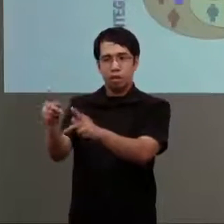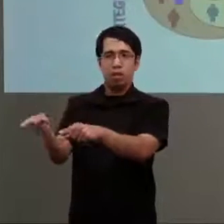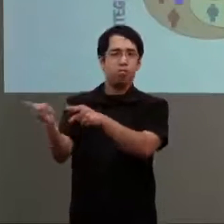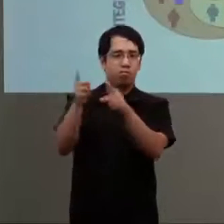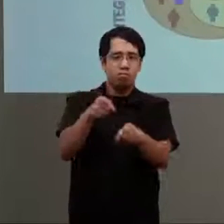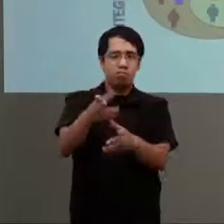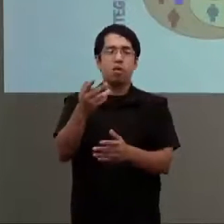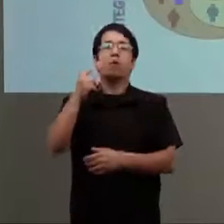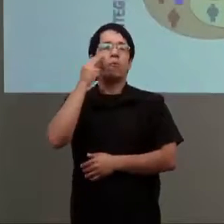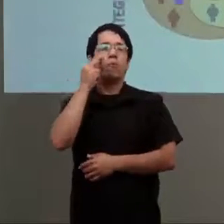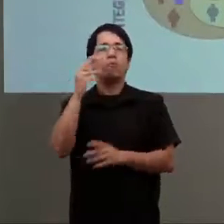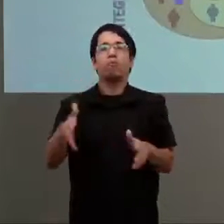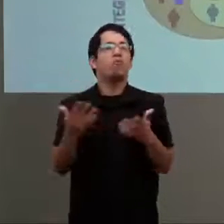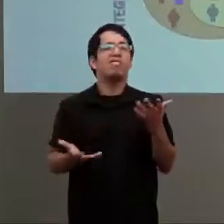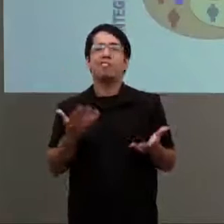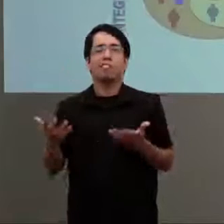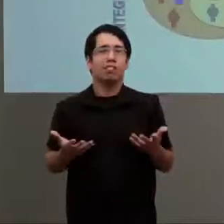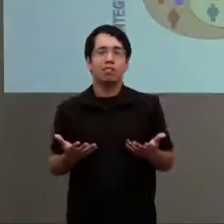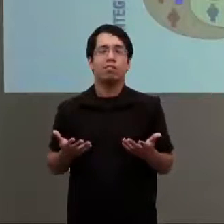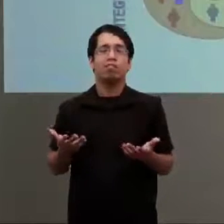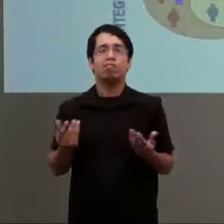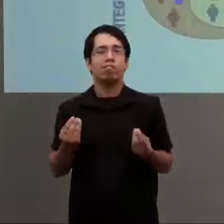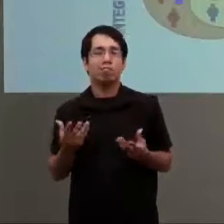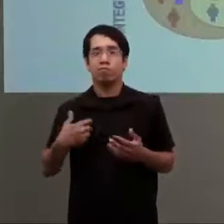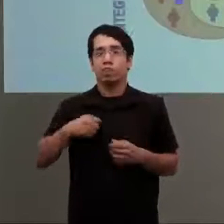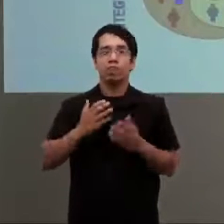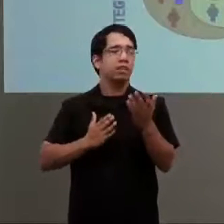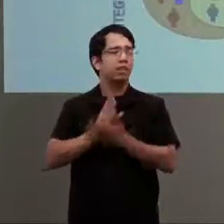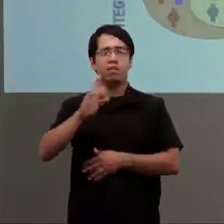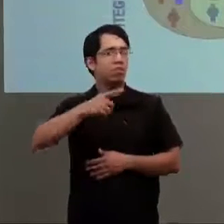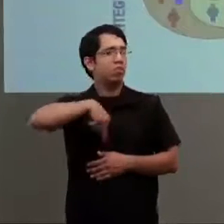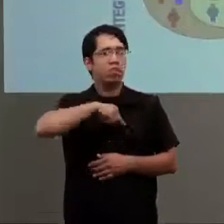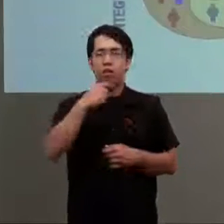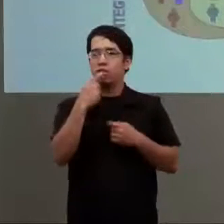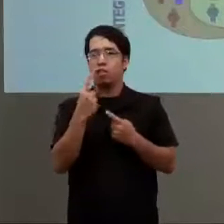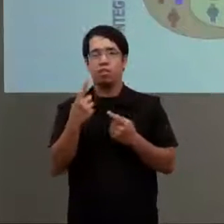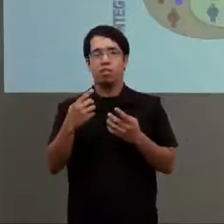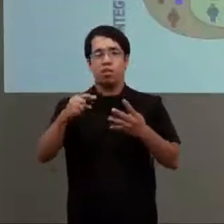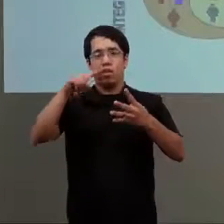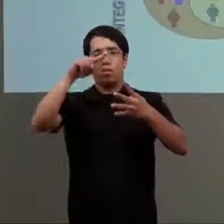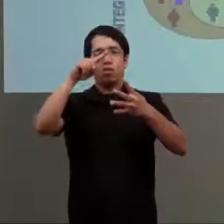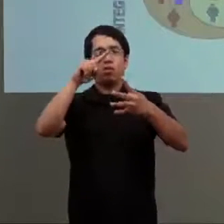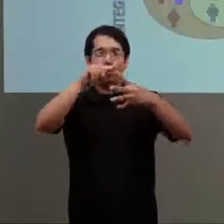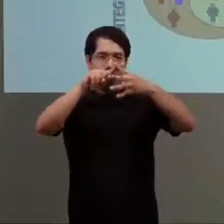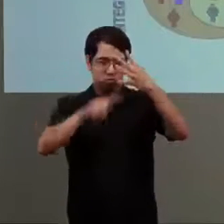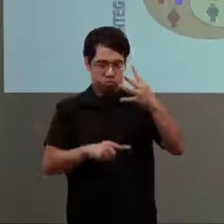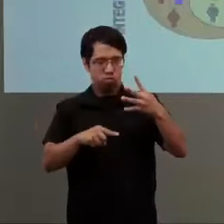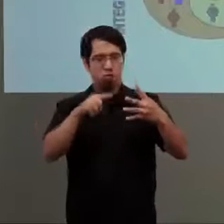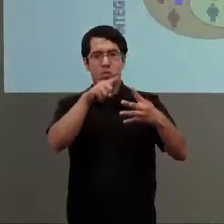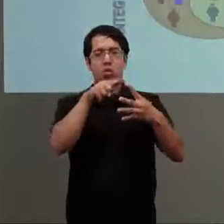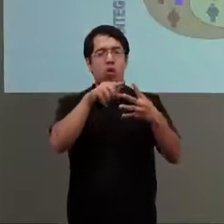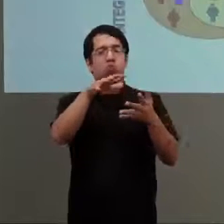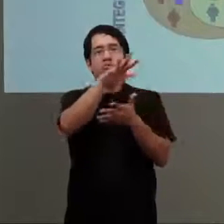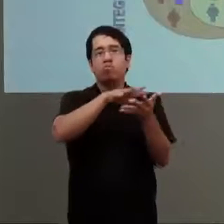es el problema en relación al sector de la discapacidad. Siempre hablamos de cuatro momentos o cuatro